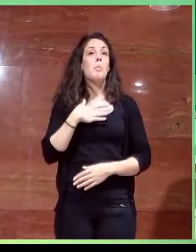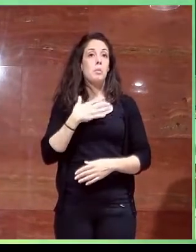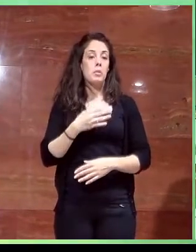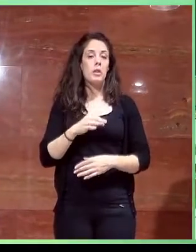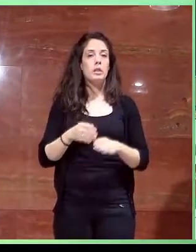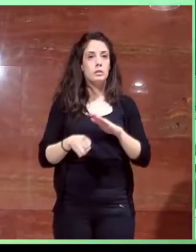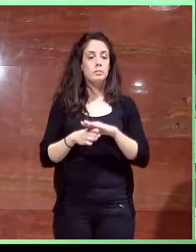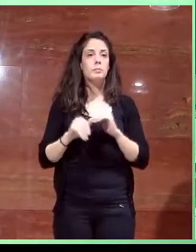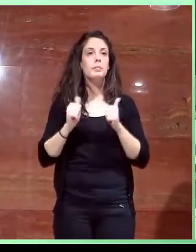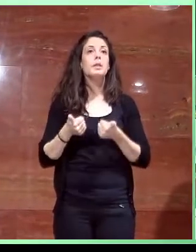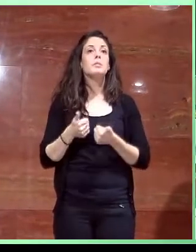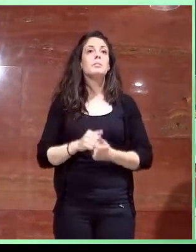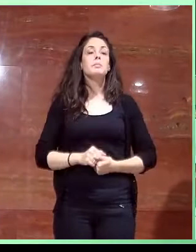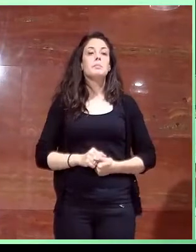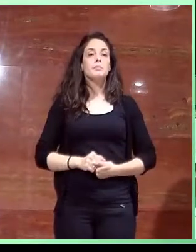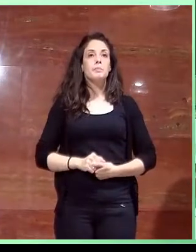Bueno,